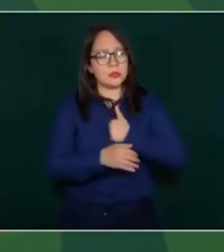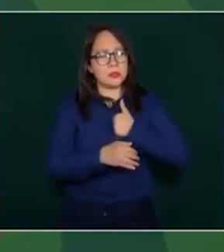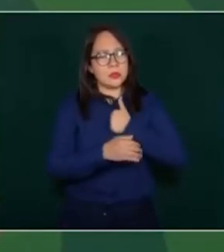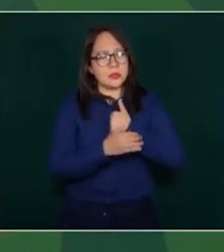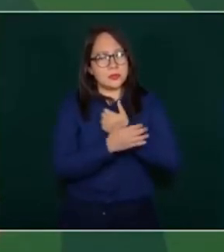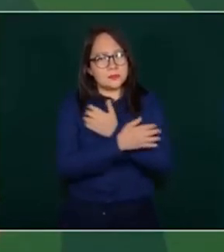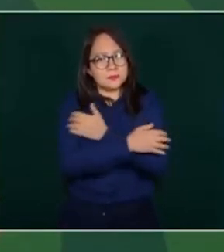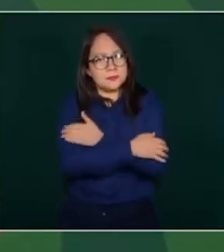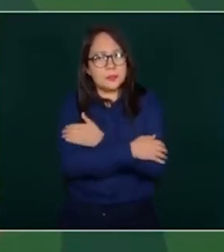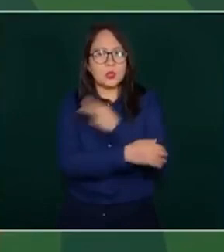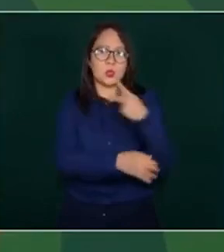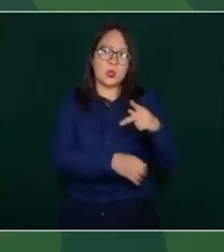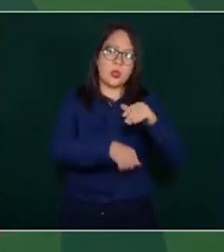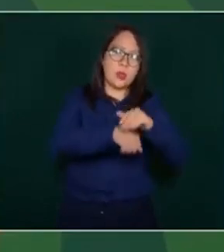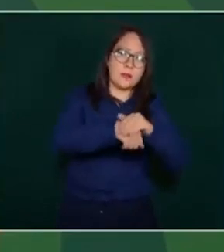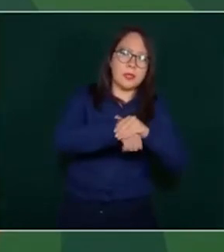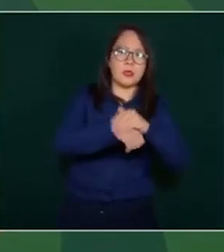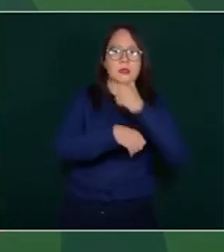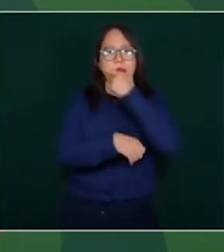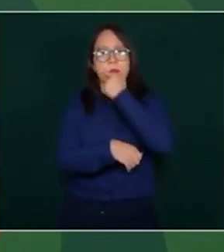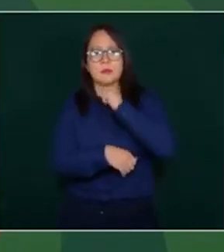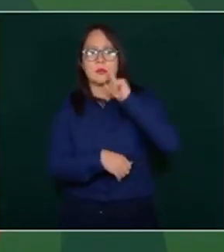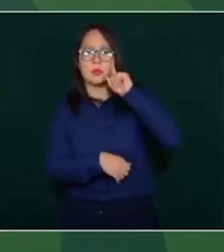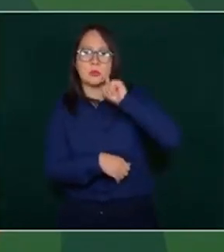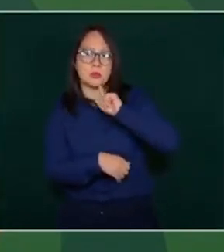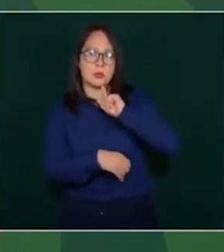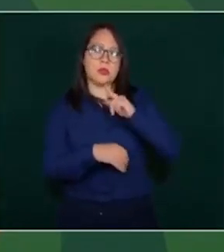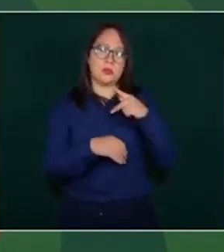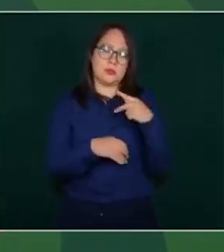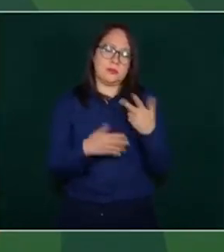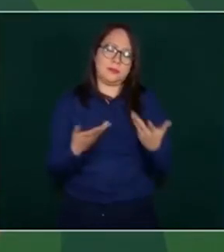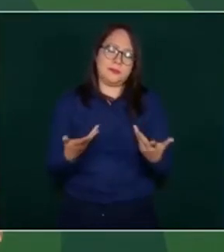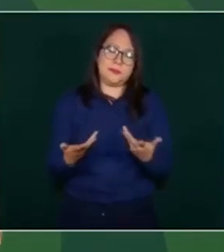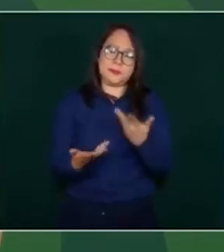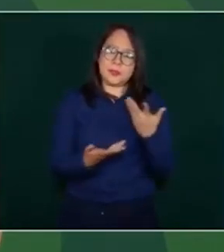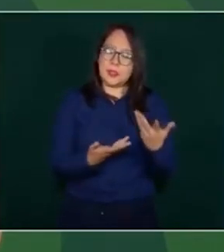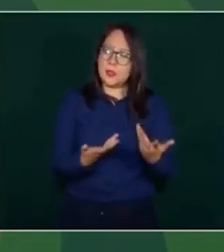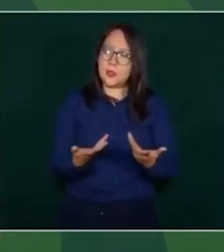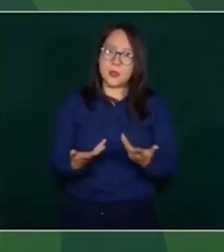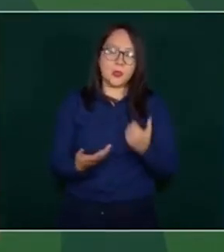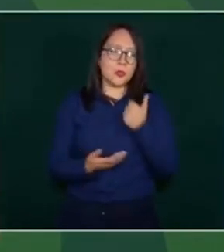a sus amigos, amigas y